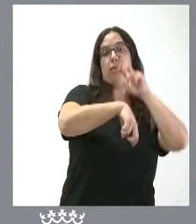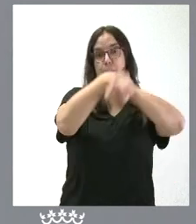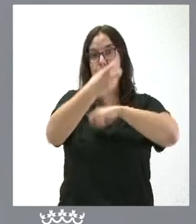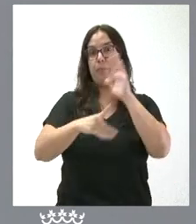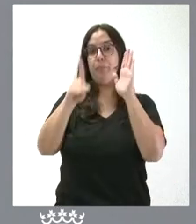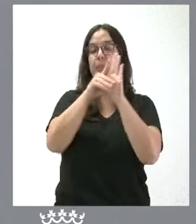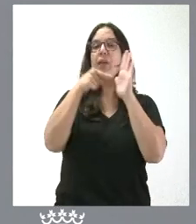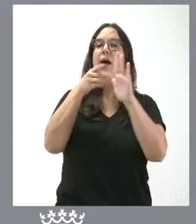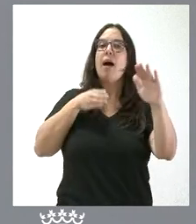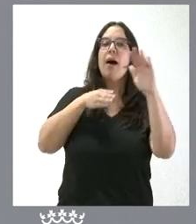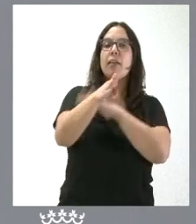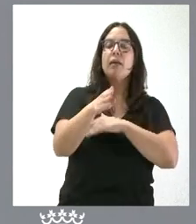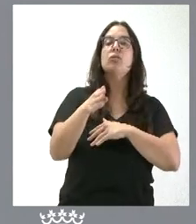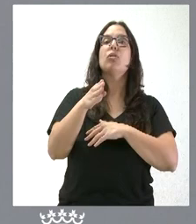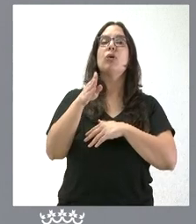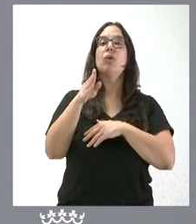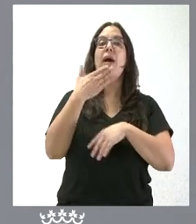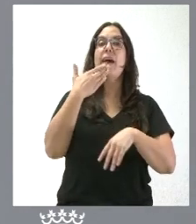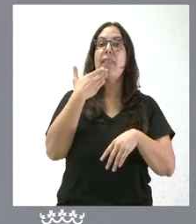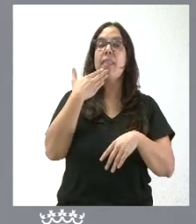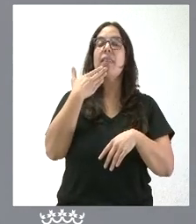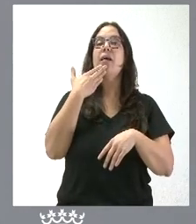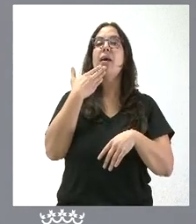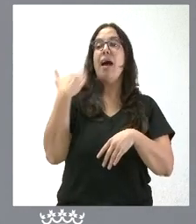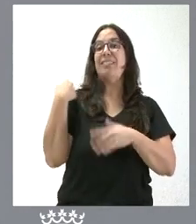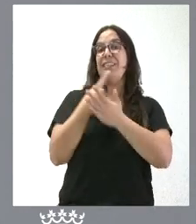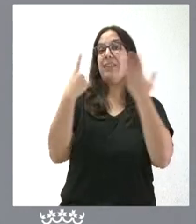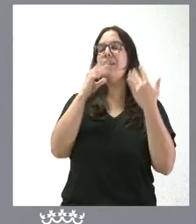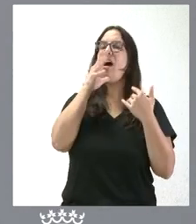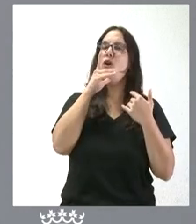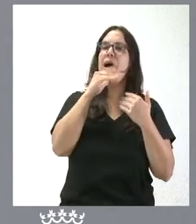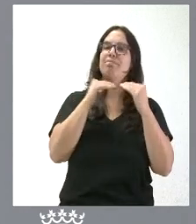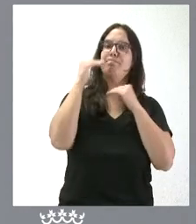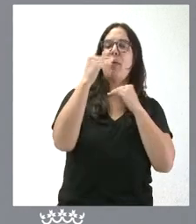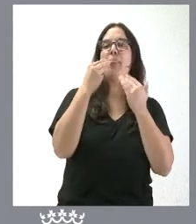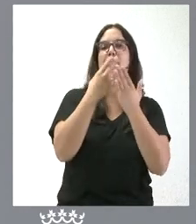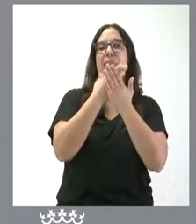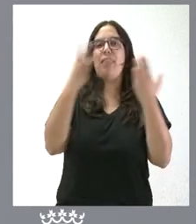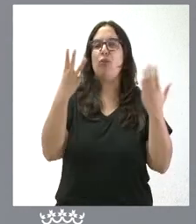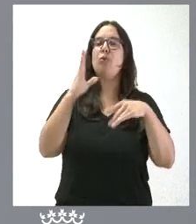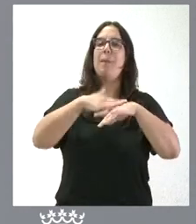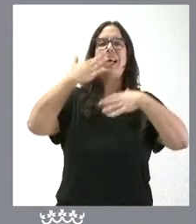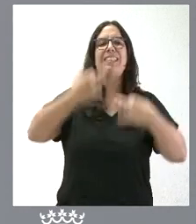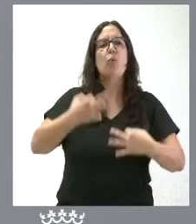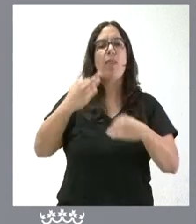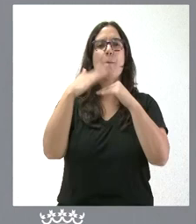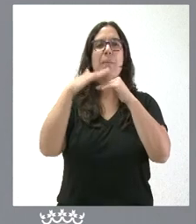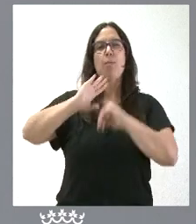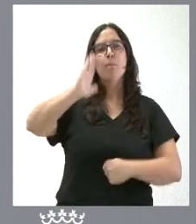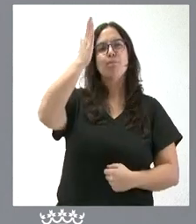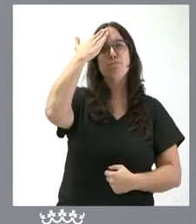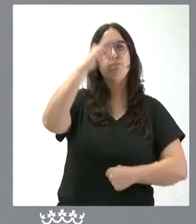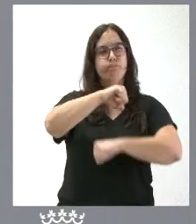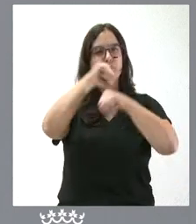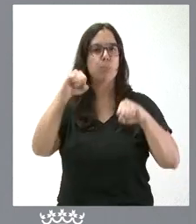alumnos a las escuelas de ocio y tiempo libre, que pasa de 16 a 18 años garantizando, por tanto, la madurez en el trabajo